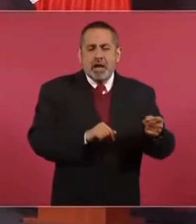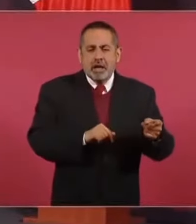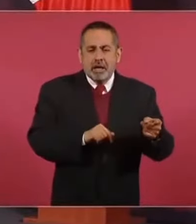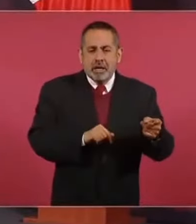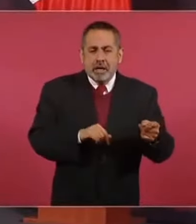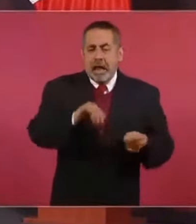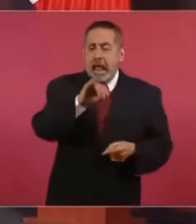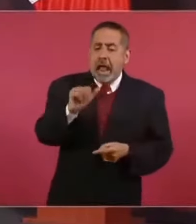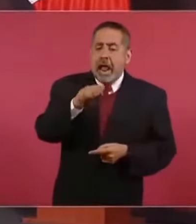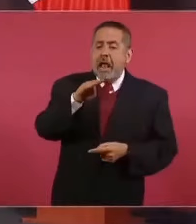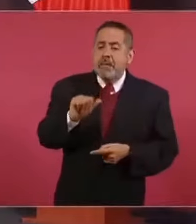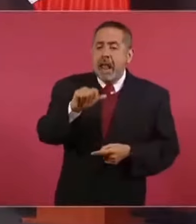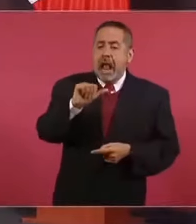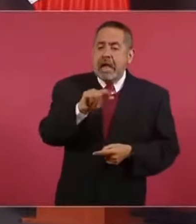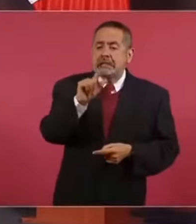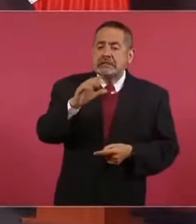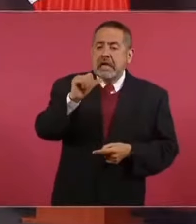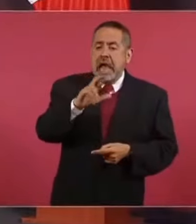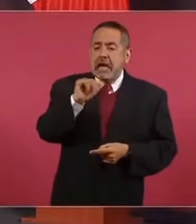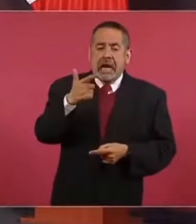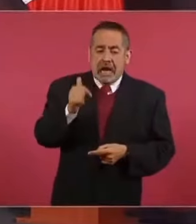Jaime Azcárraga.